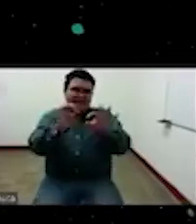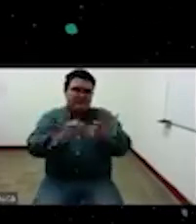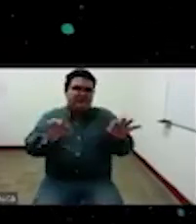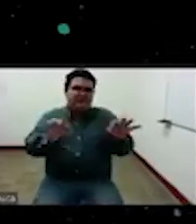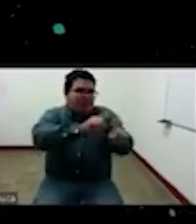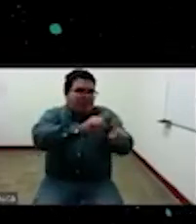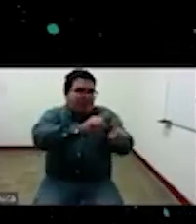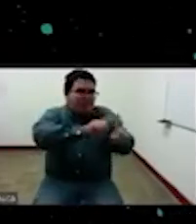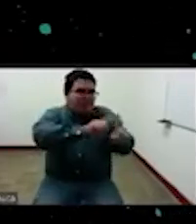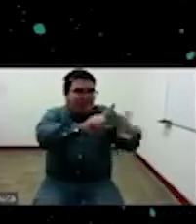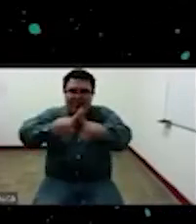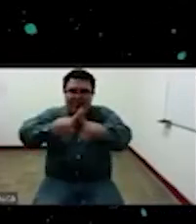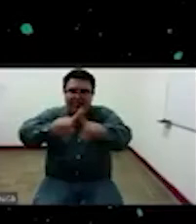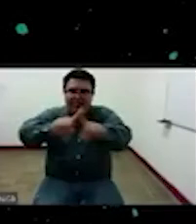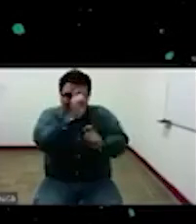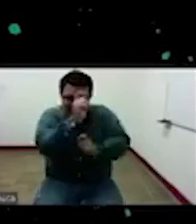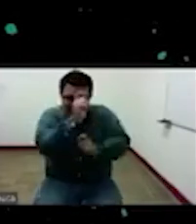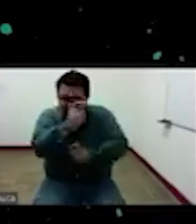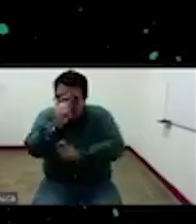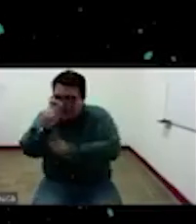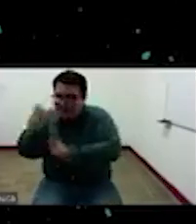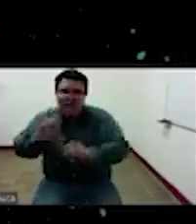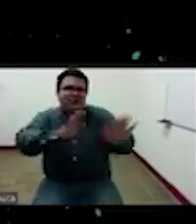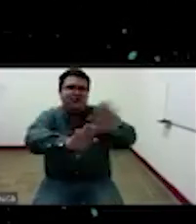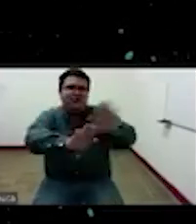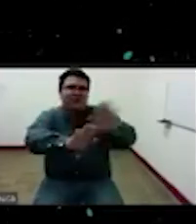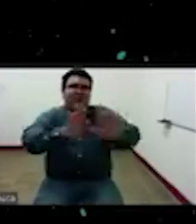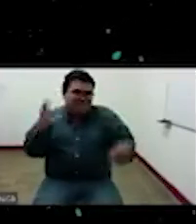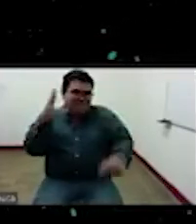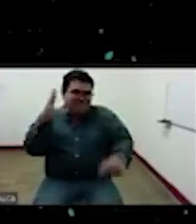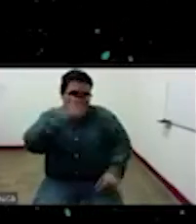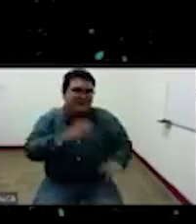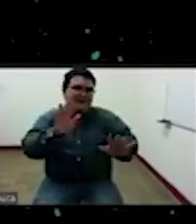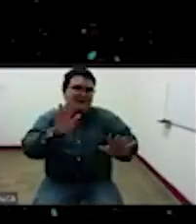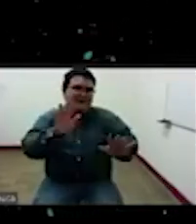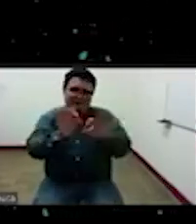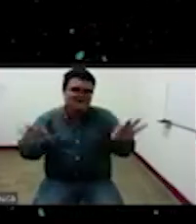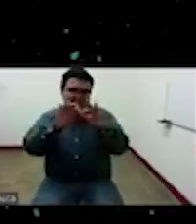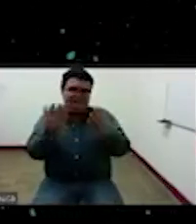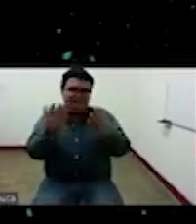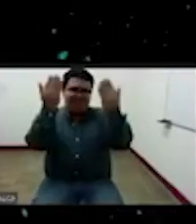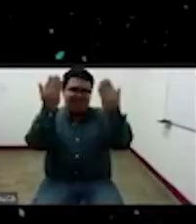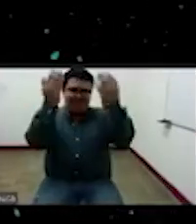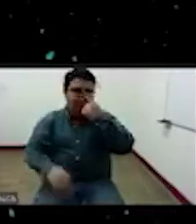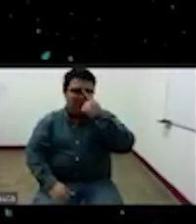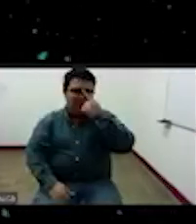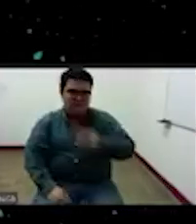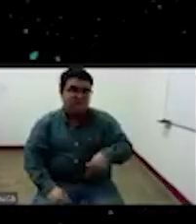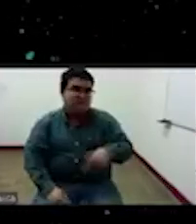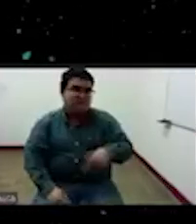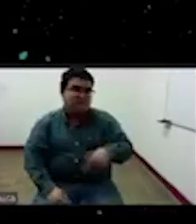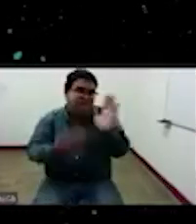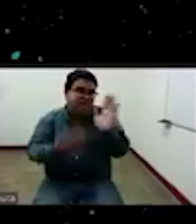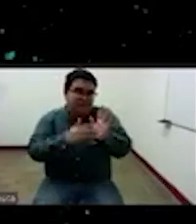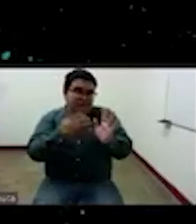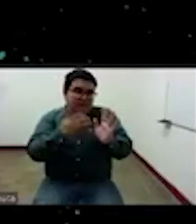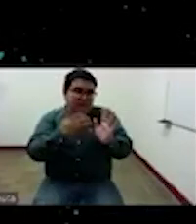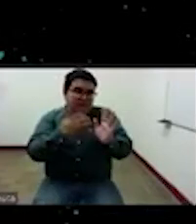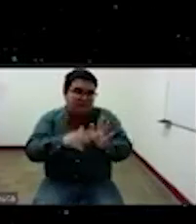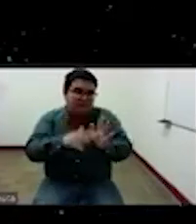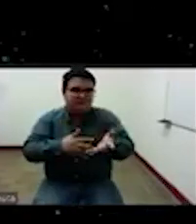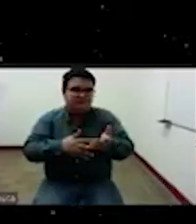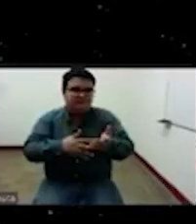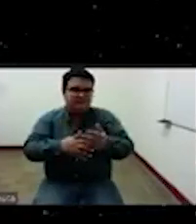reconozca sus particularidades y por ejemplo él dentro de este